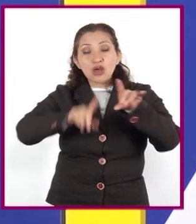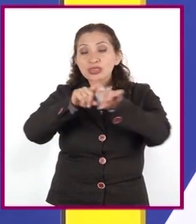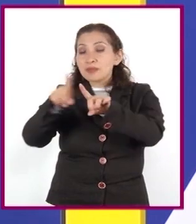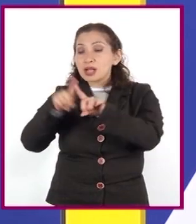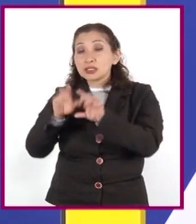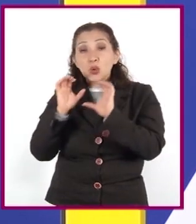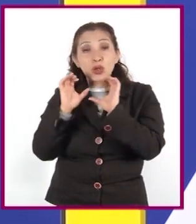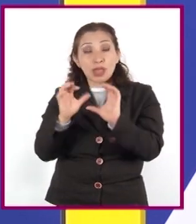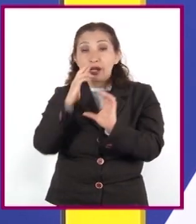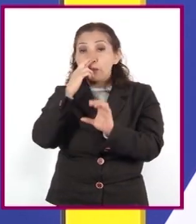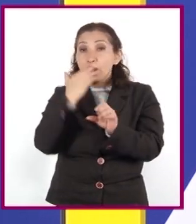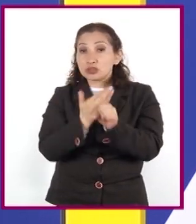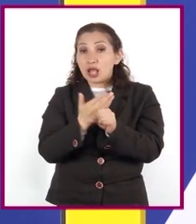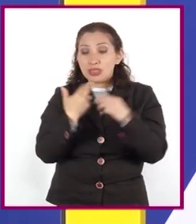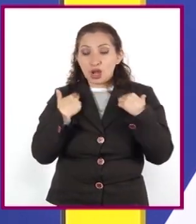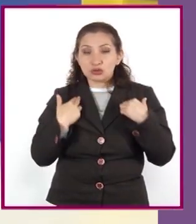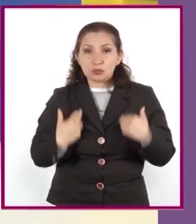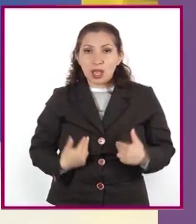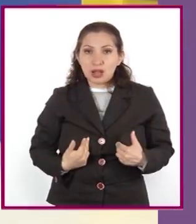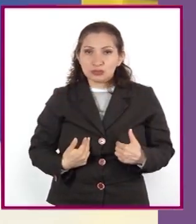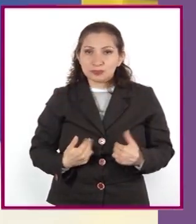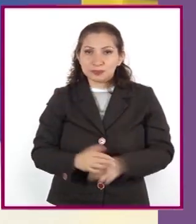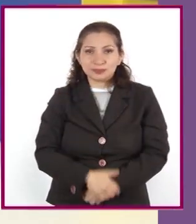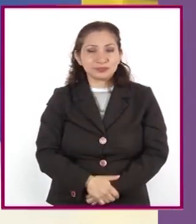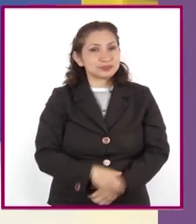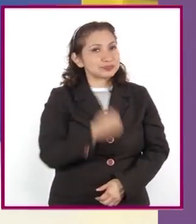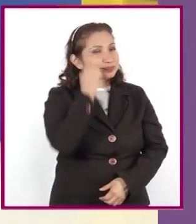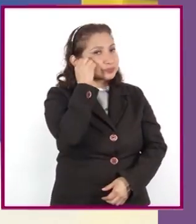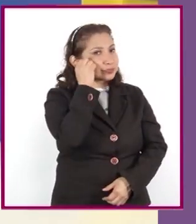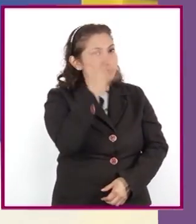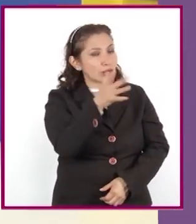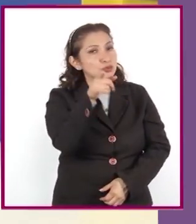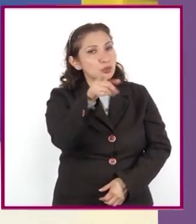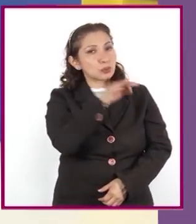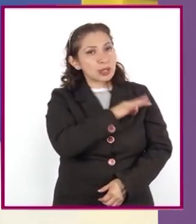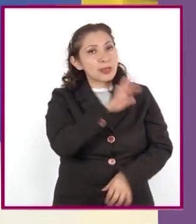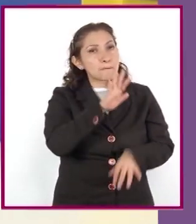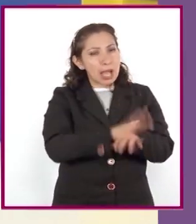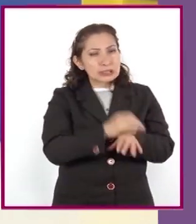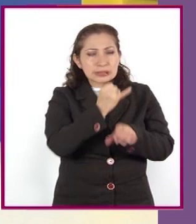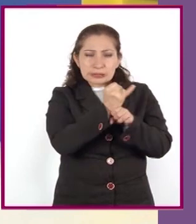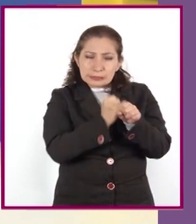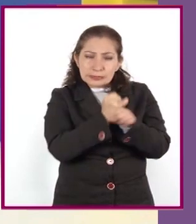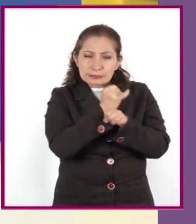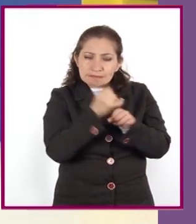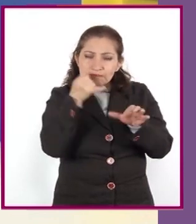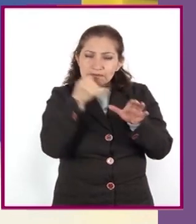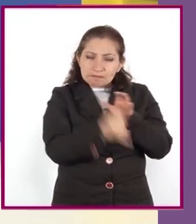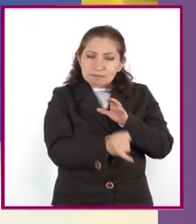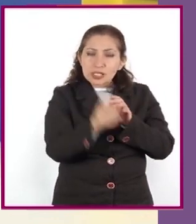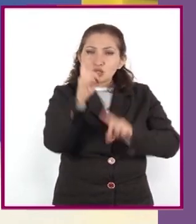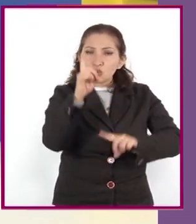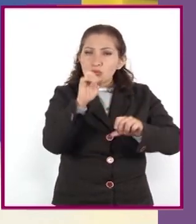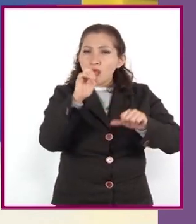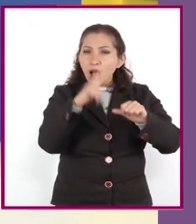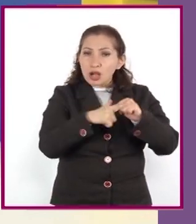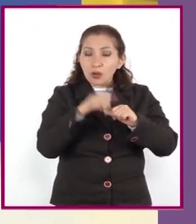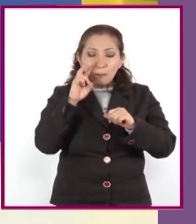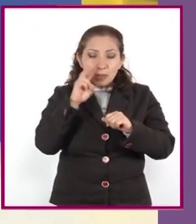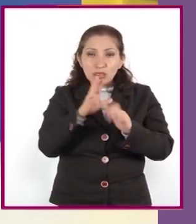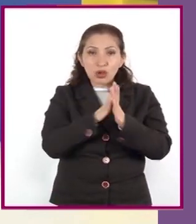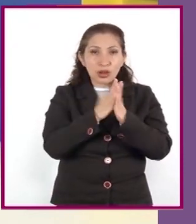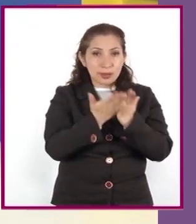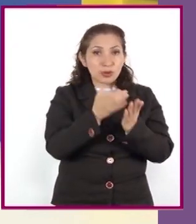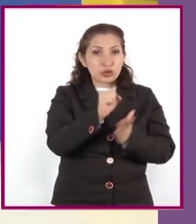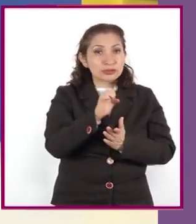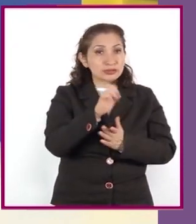responsabilidad del ser humano. No olviden que pueden ampliar la información y resolver las dudas en su libro de